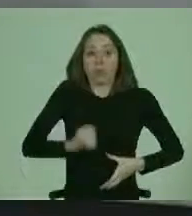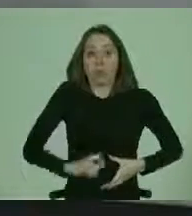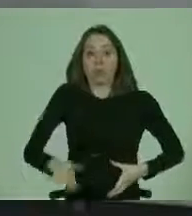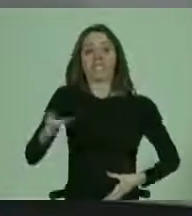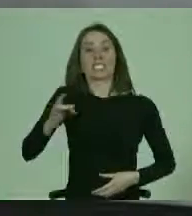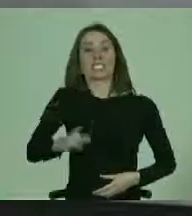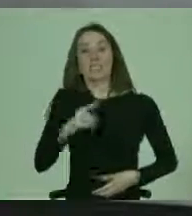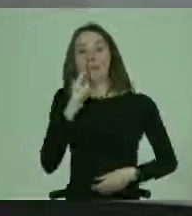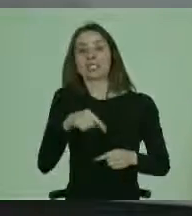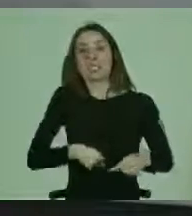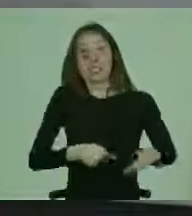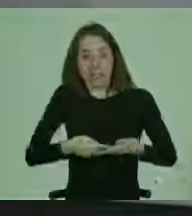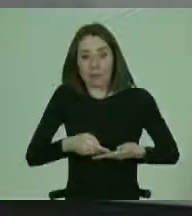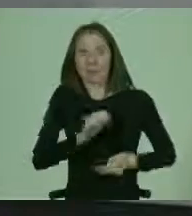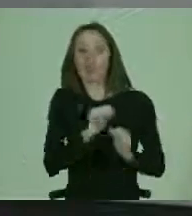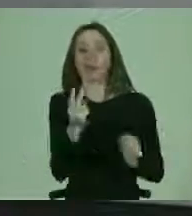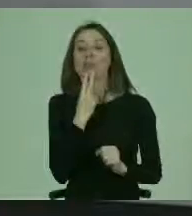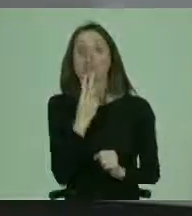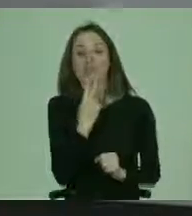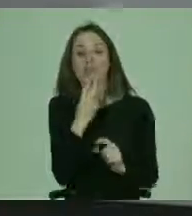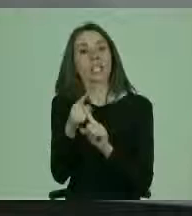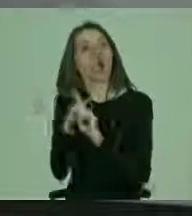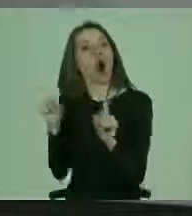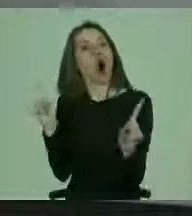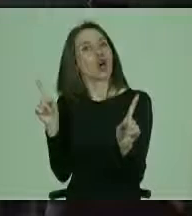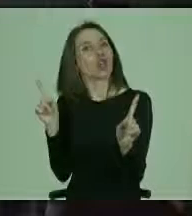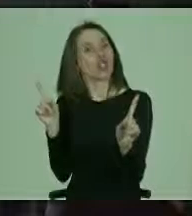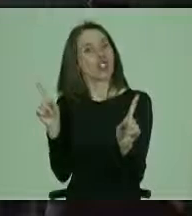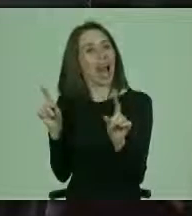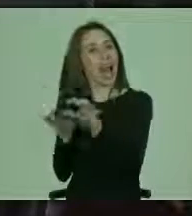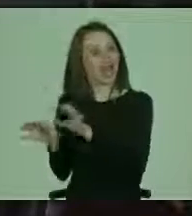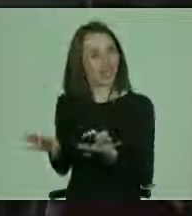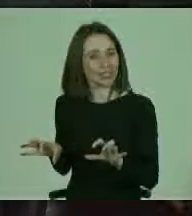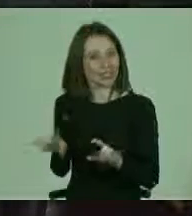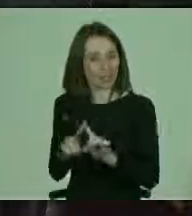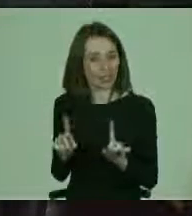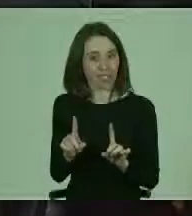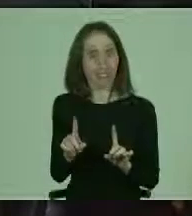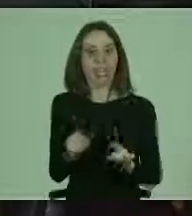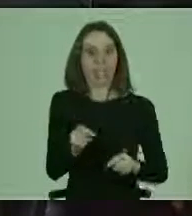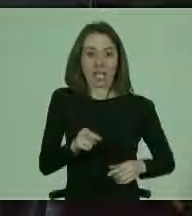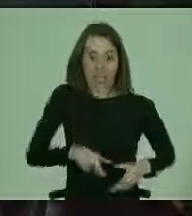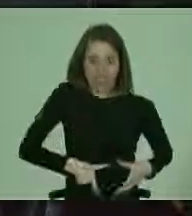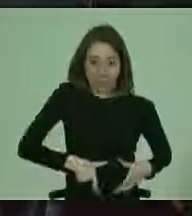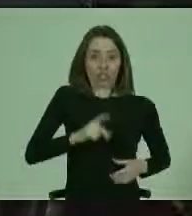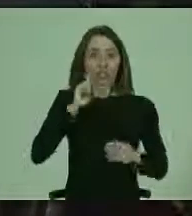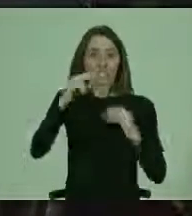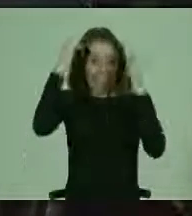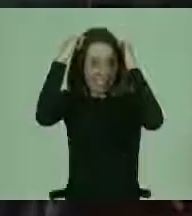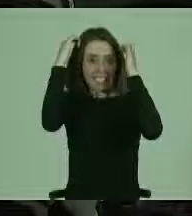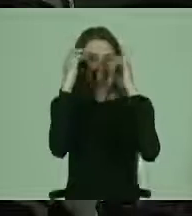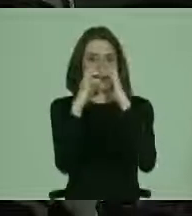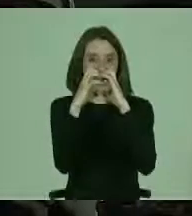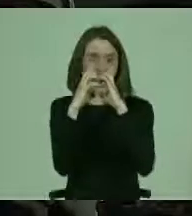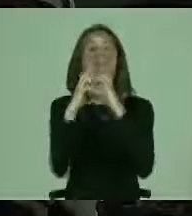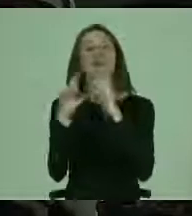inviabilidad. Estamos hablando de otra cosa. Los fetos anacefálicos, otra cosa.